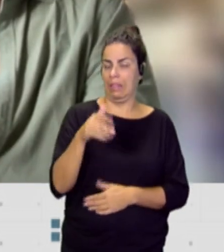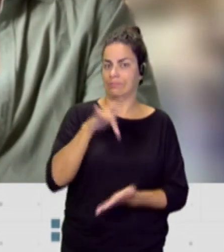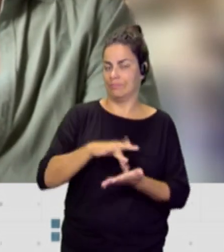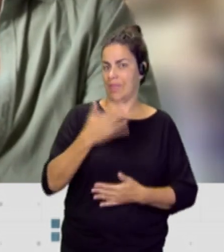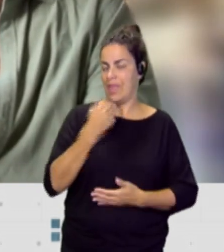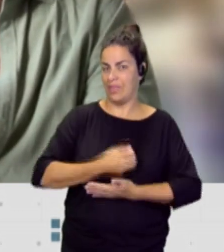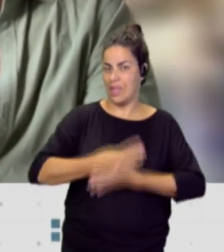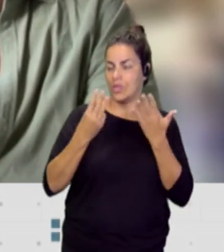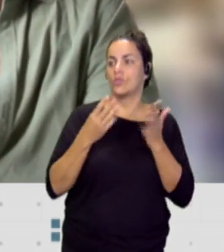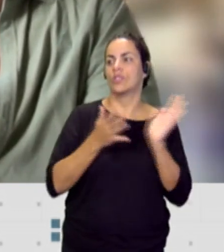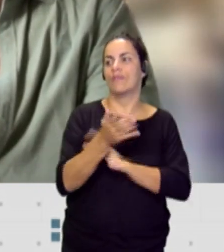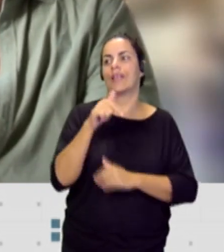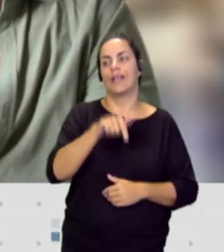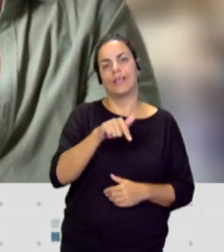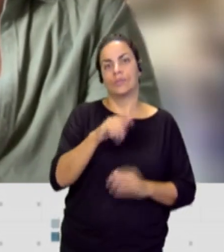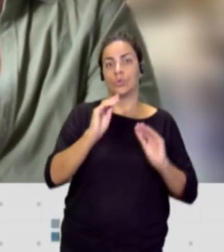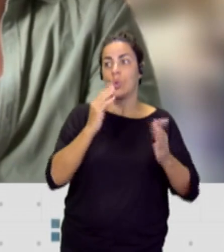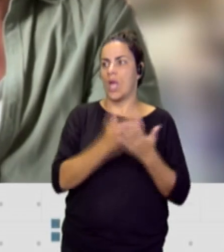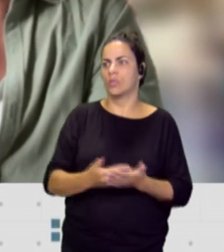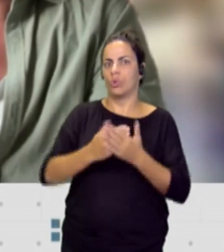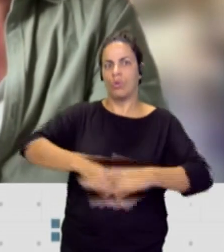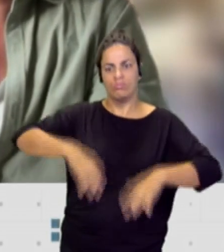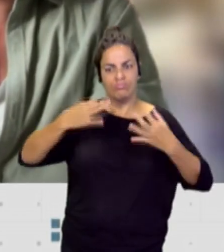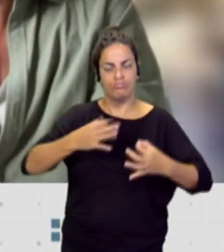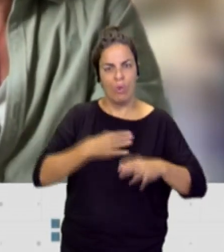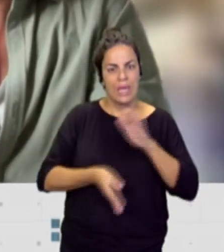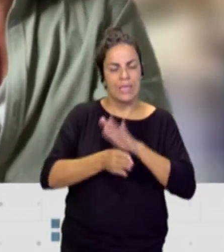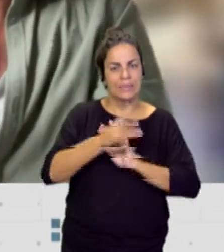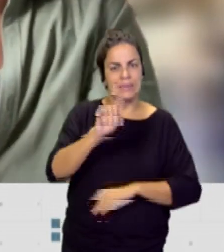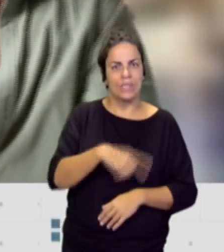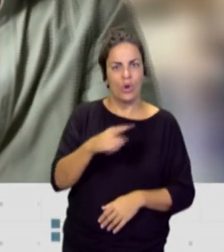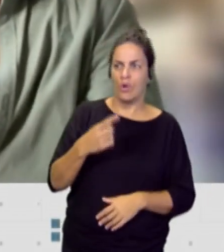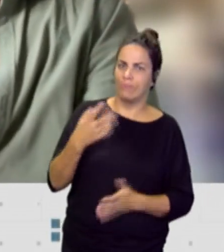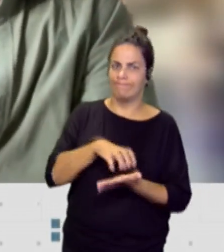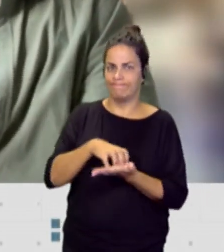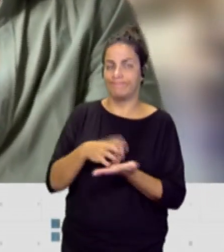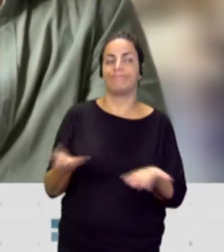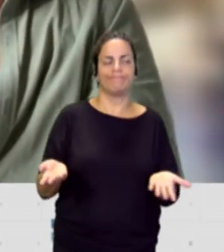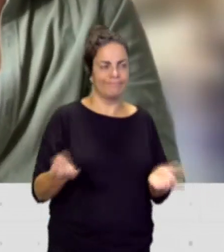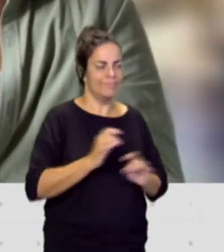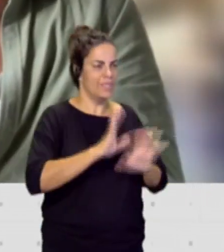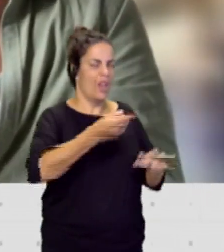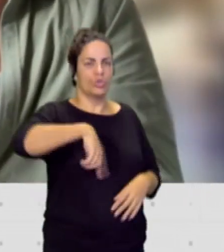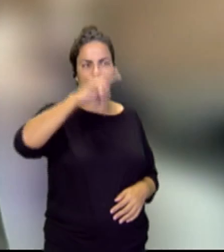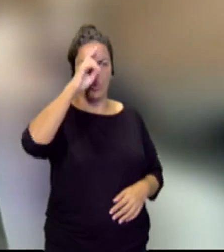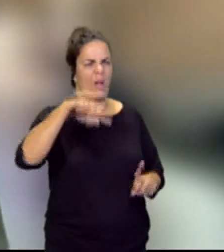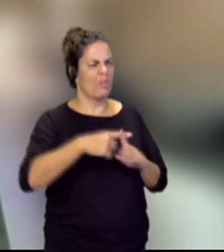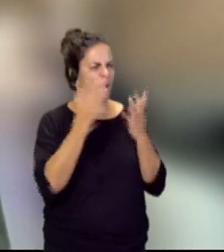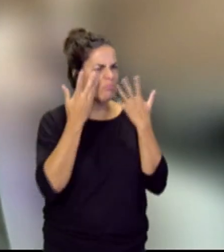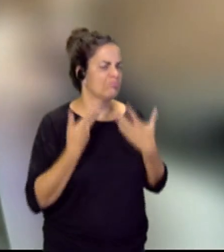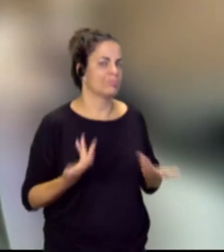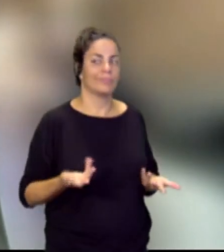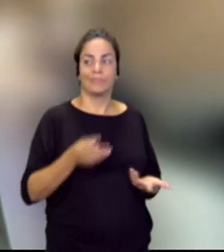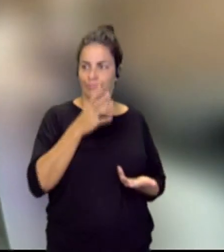de edad y no está garantizado que puedan seguir con sus estudios. Claro, efectivamente. Bueno, preocupados, desolados. El tema